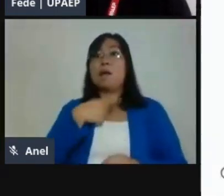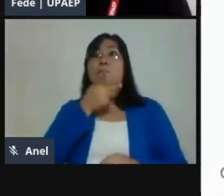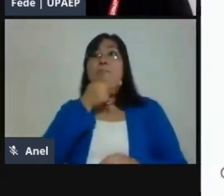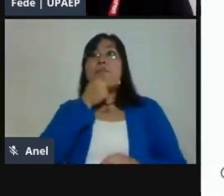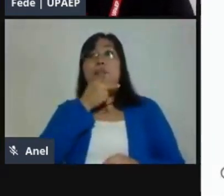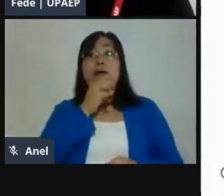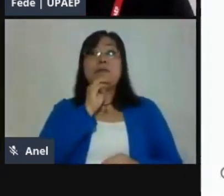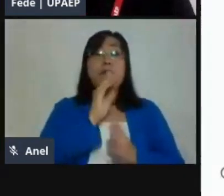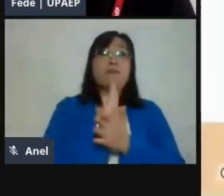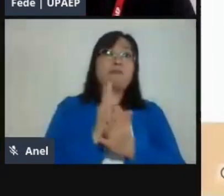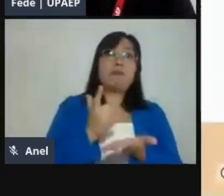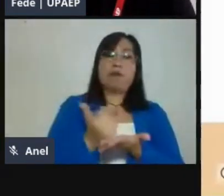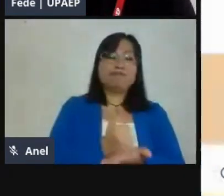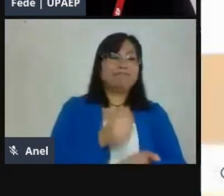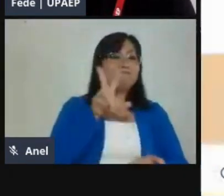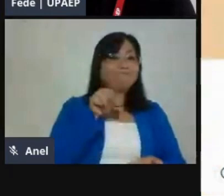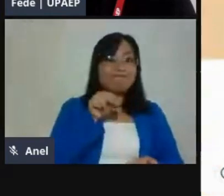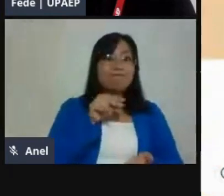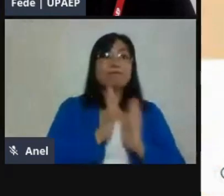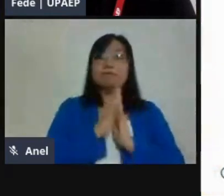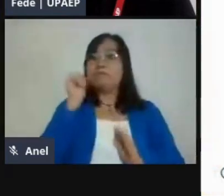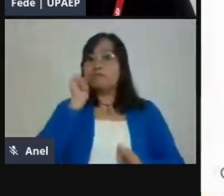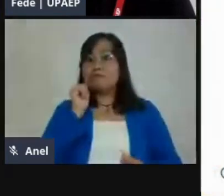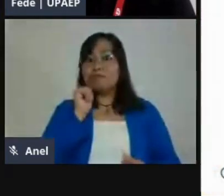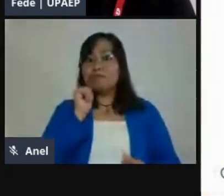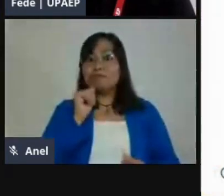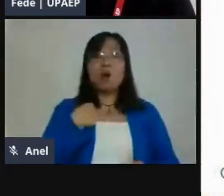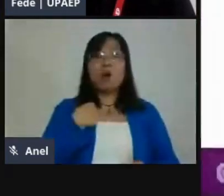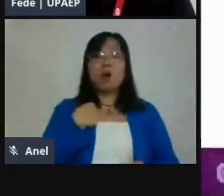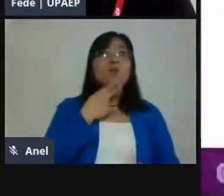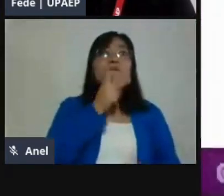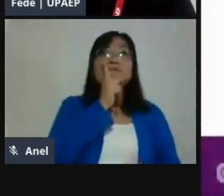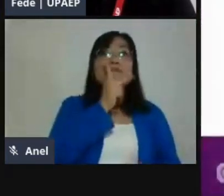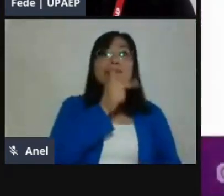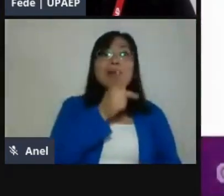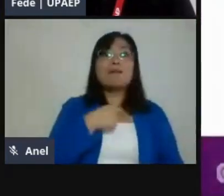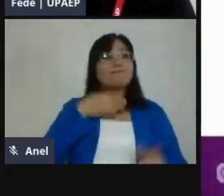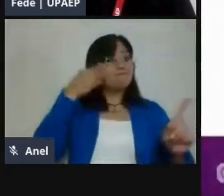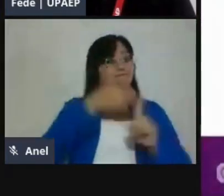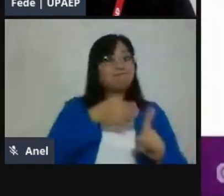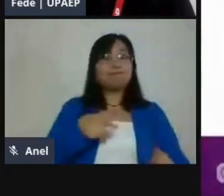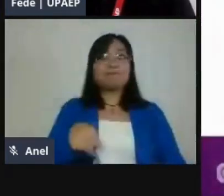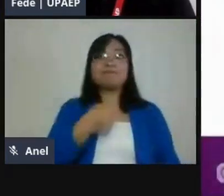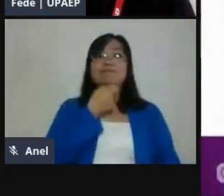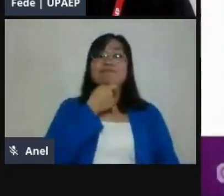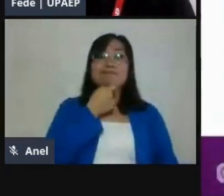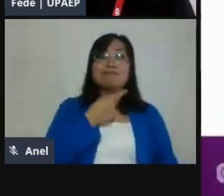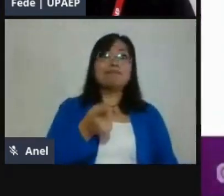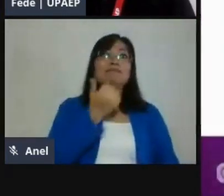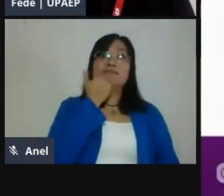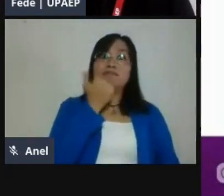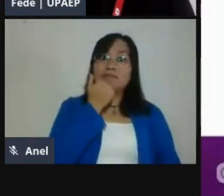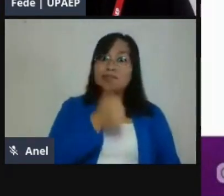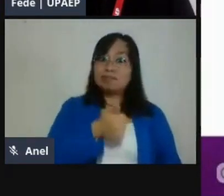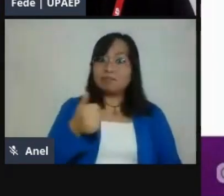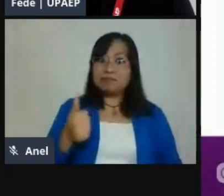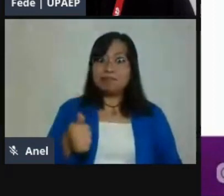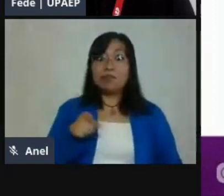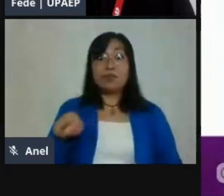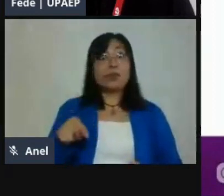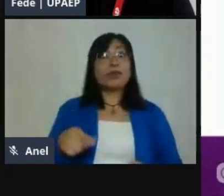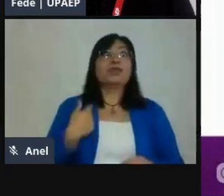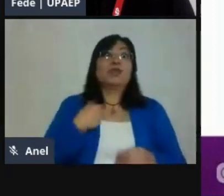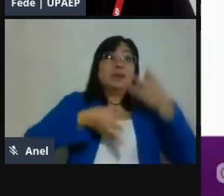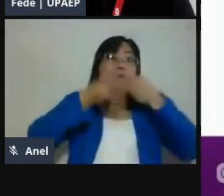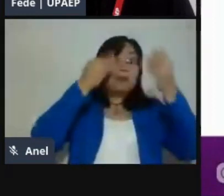si van acompañadas de tutoriales, pues aquí ya el alumno nada más tiene que seguir al maestro. Y le puede poner